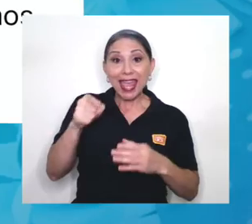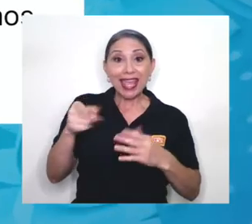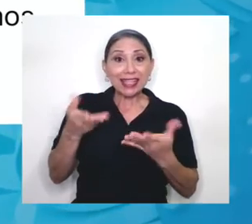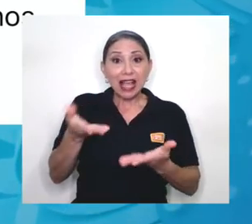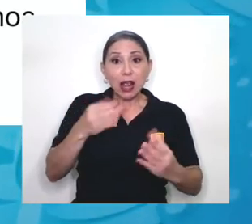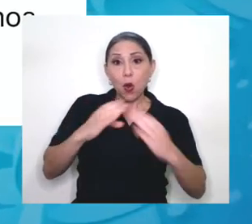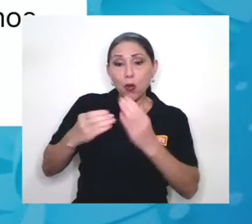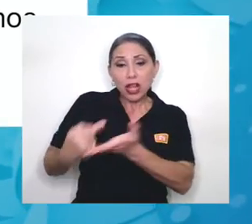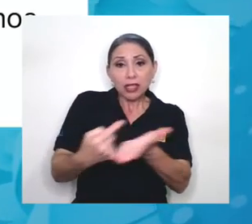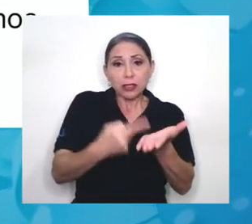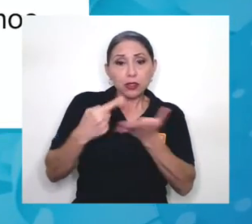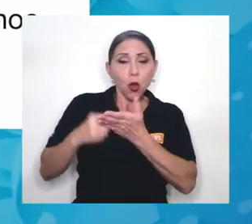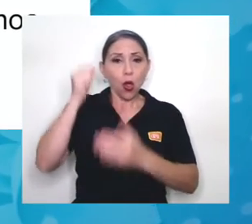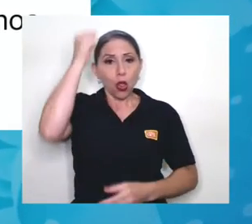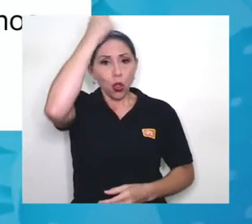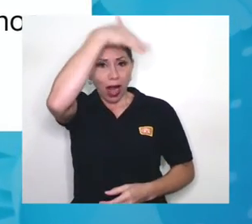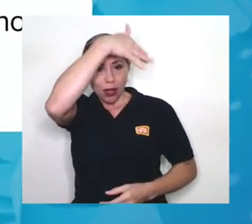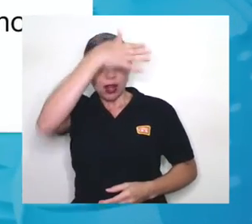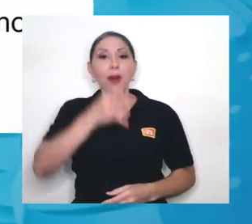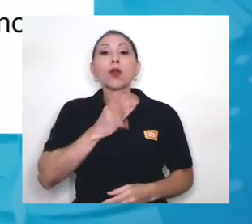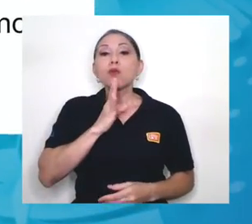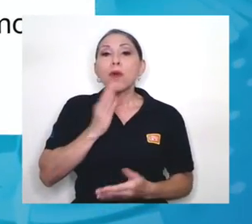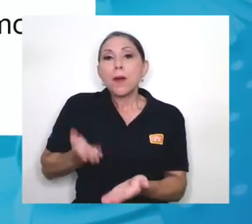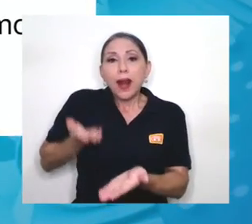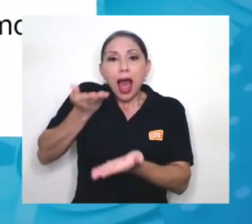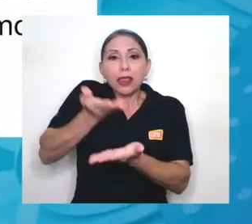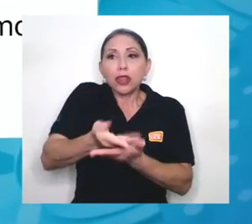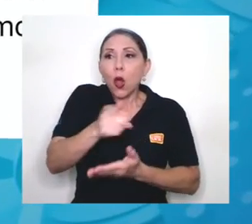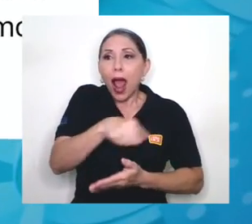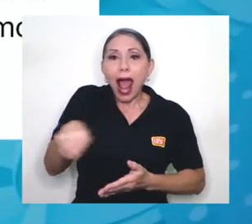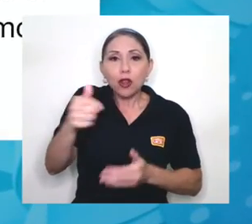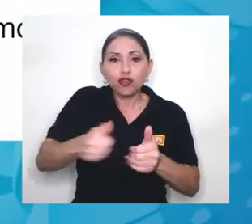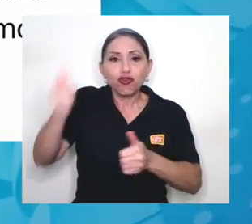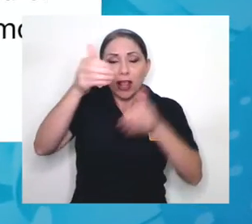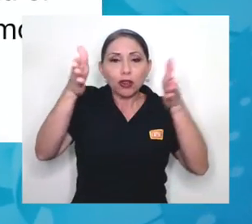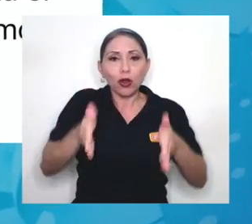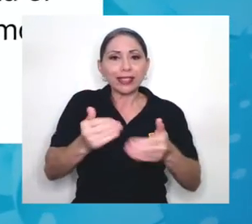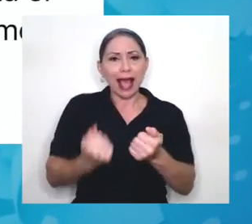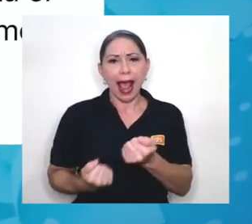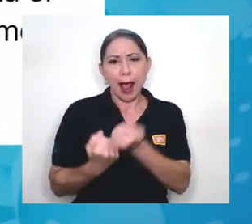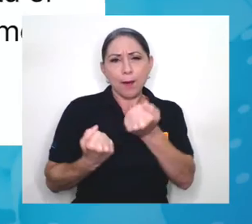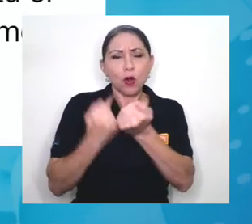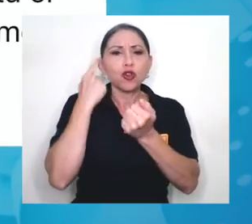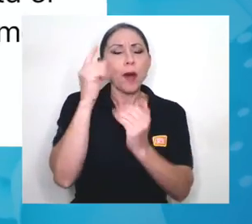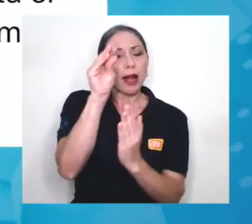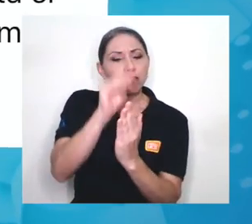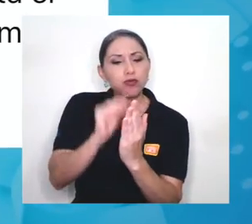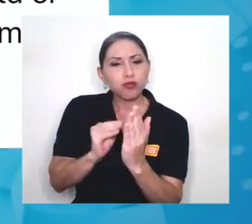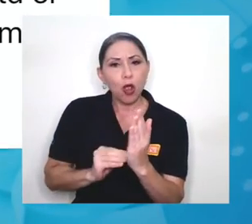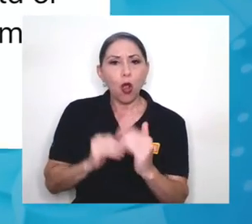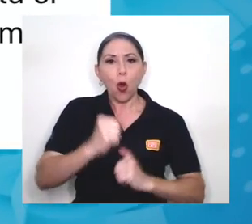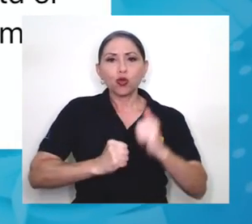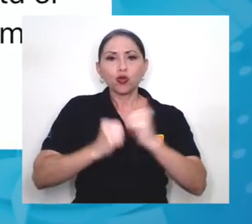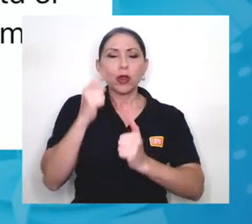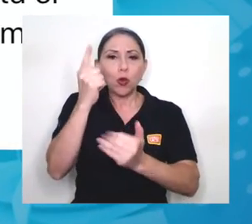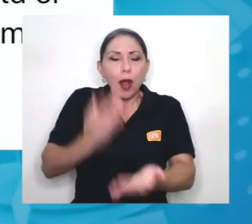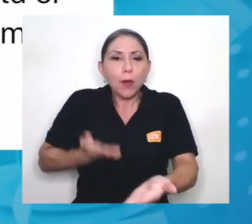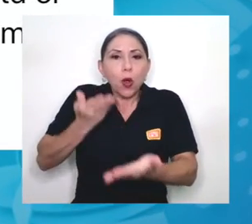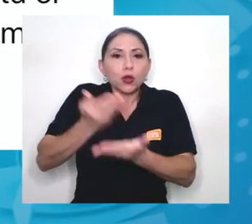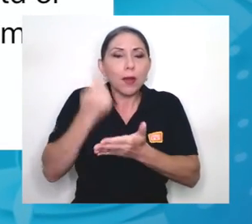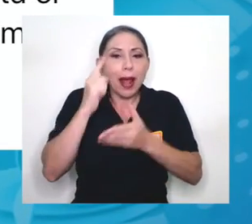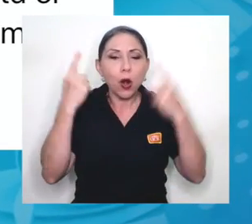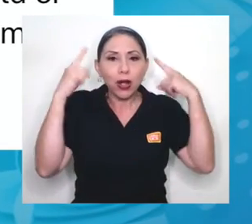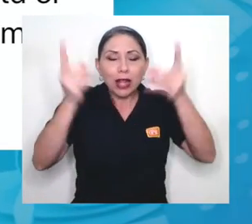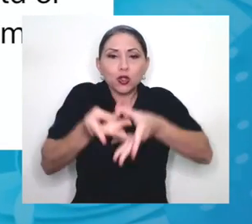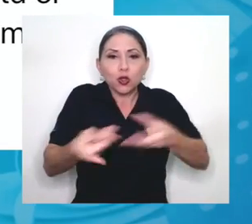don Carlos Alvarado planteó a los rectores el apoyo para construir una propuesta que permita alcanzar una solución económica